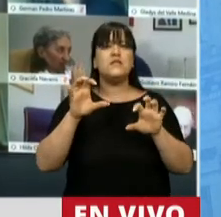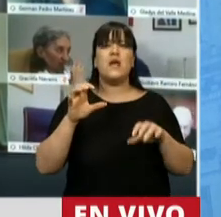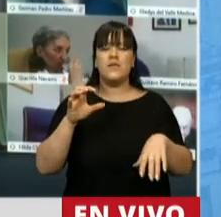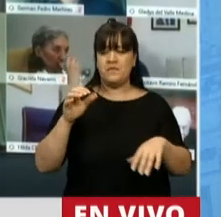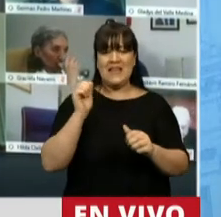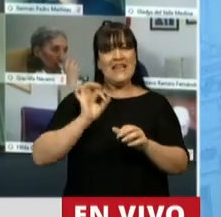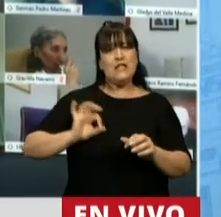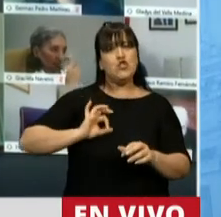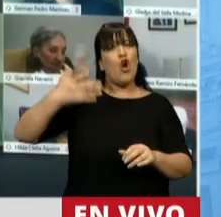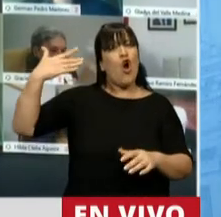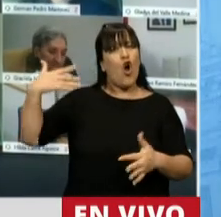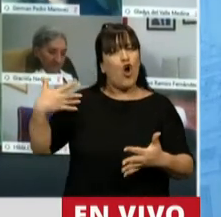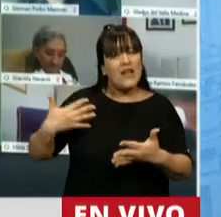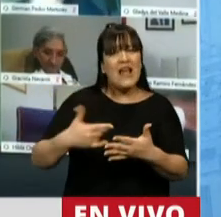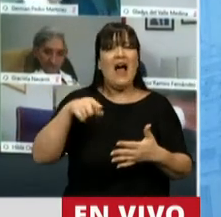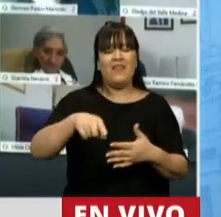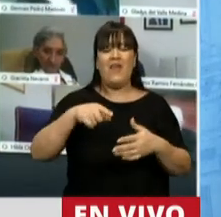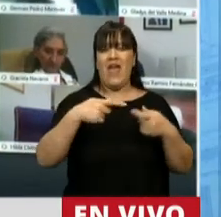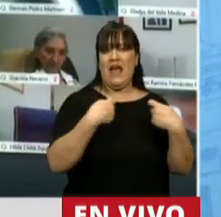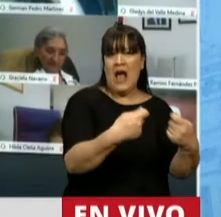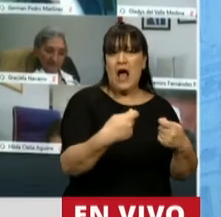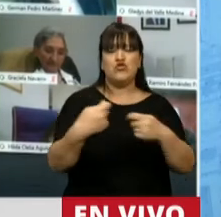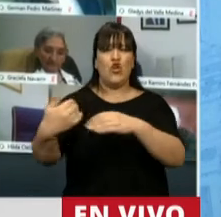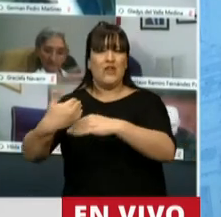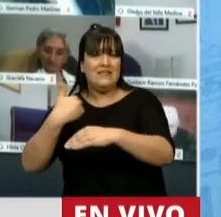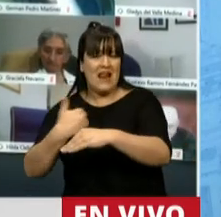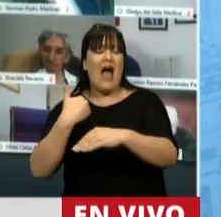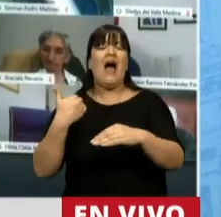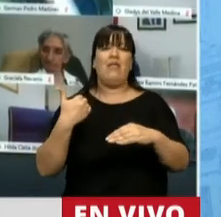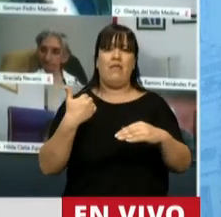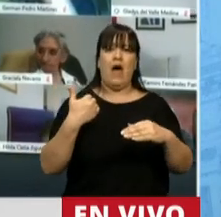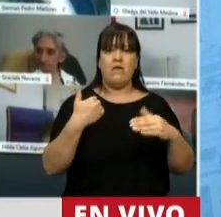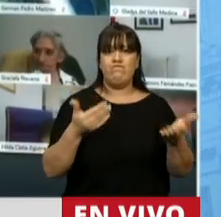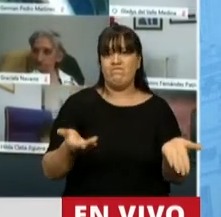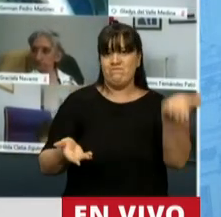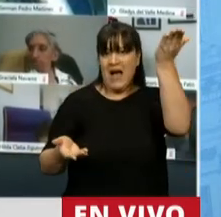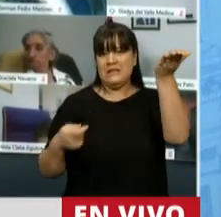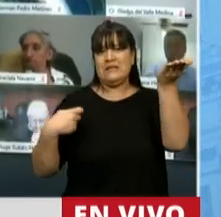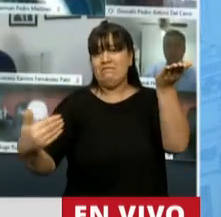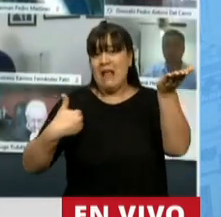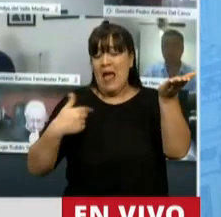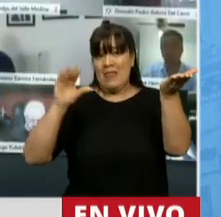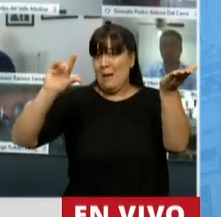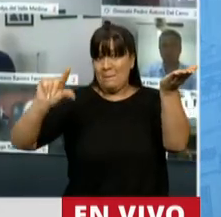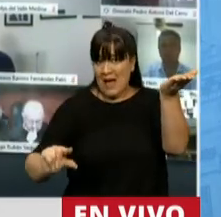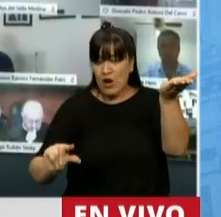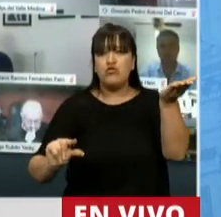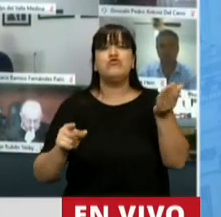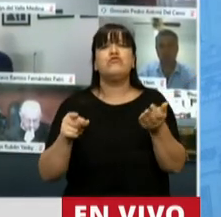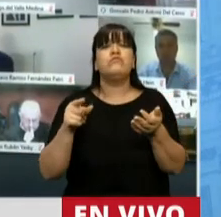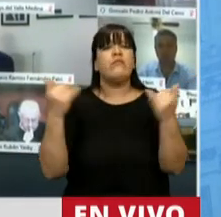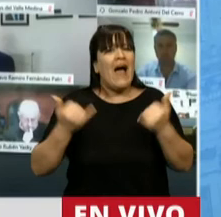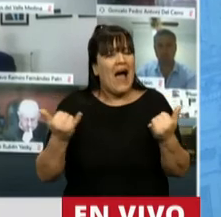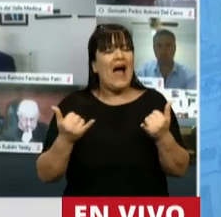histórica del déficit primario en los últimos cuatro años a diciembre de 2019, nos marca en que en